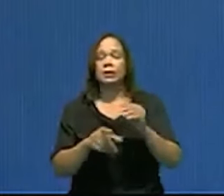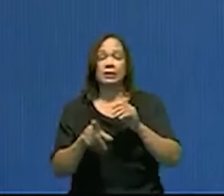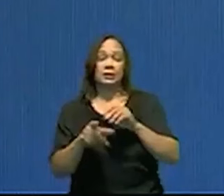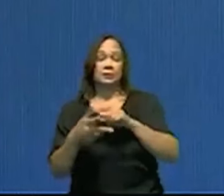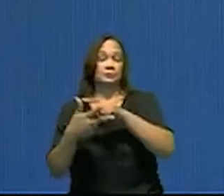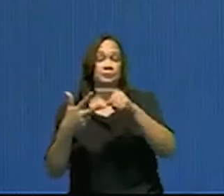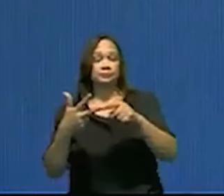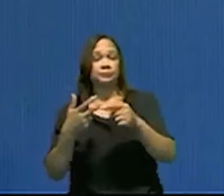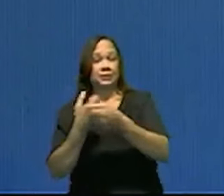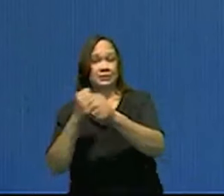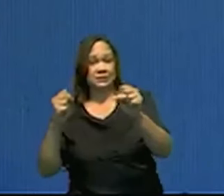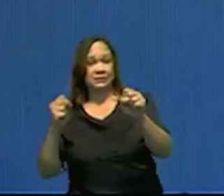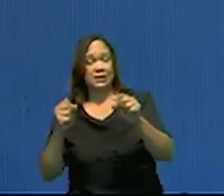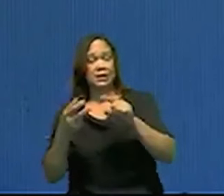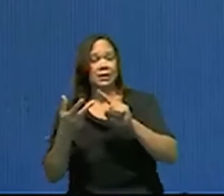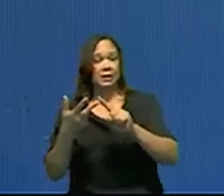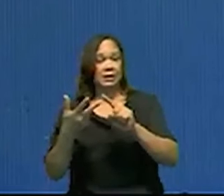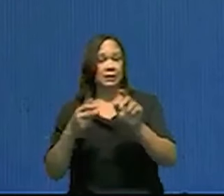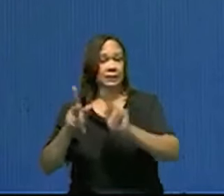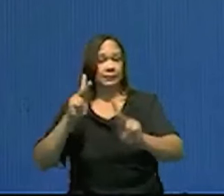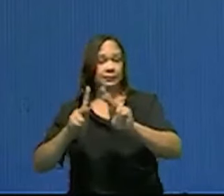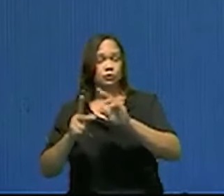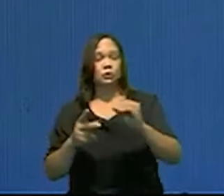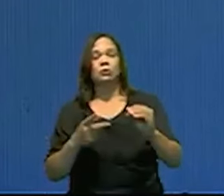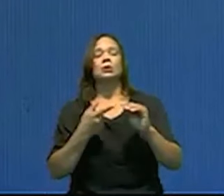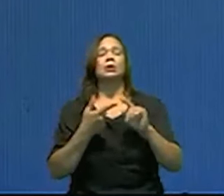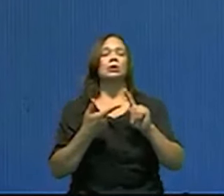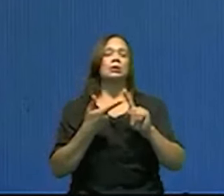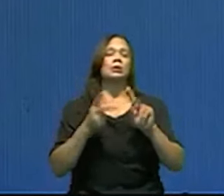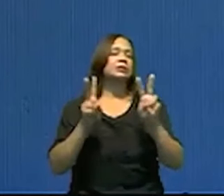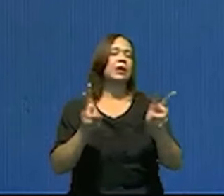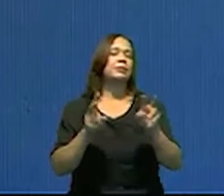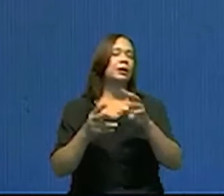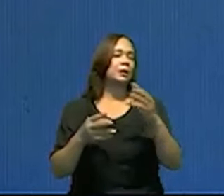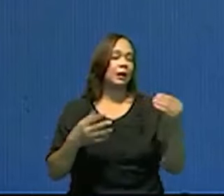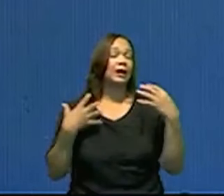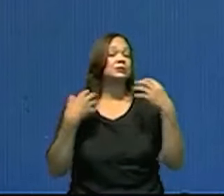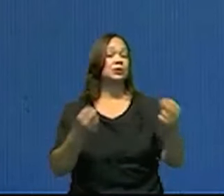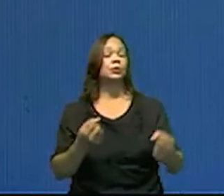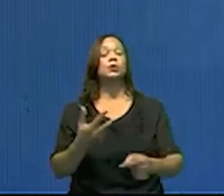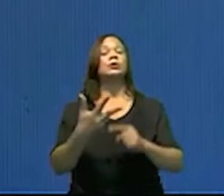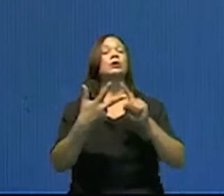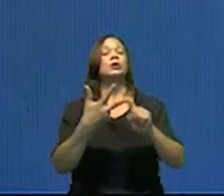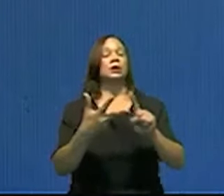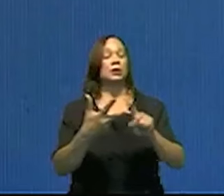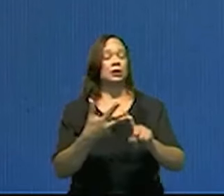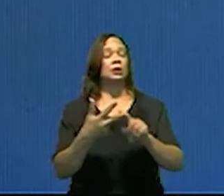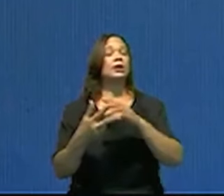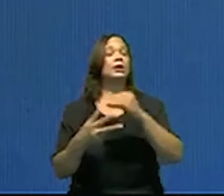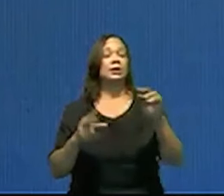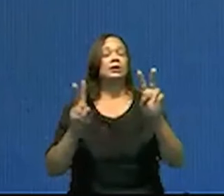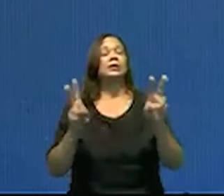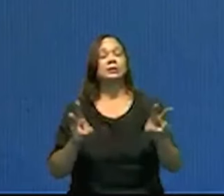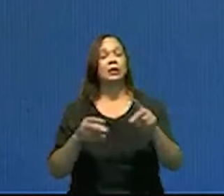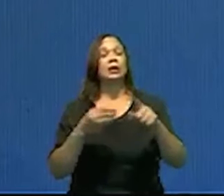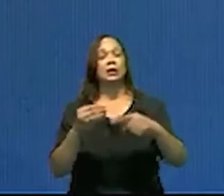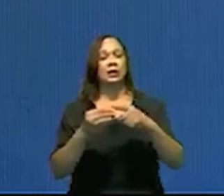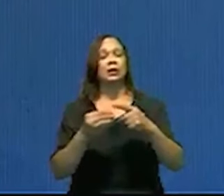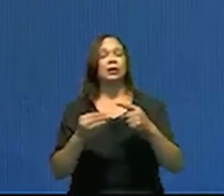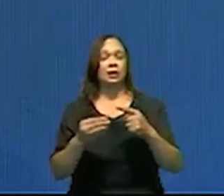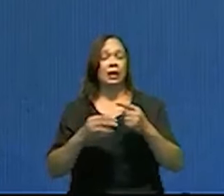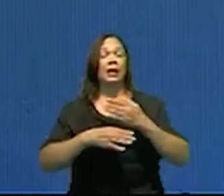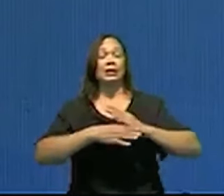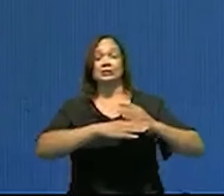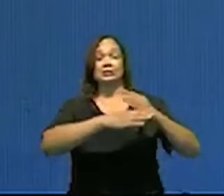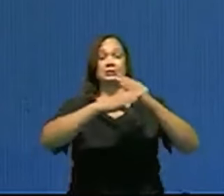ciudadana, temas relacionados a salud y temas relacionados a la